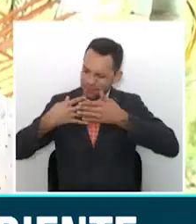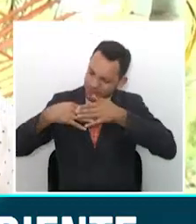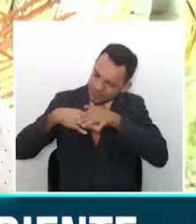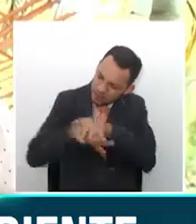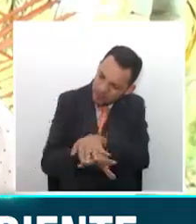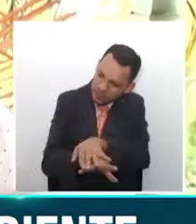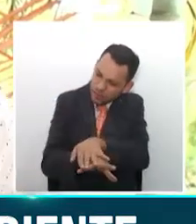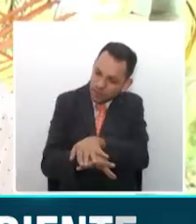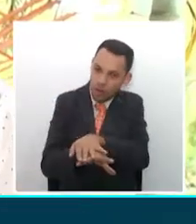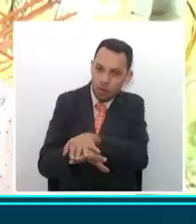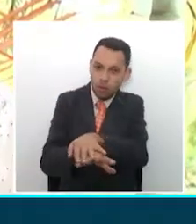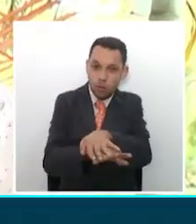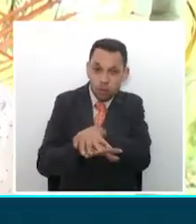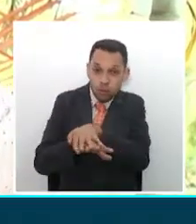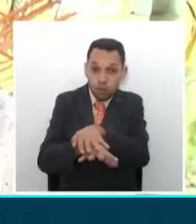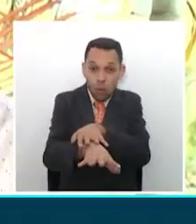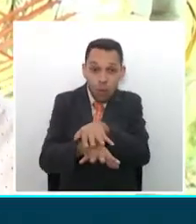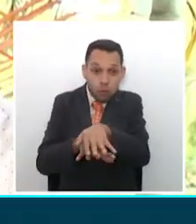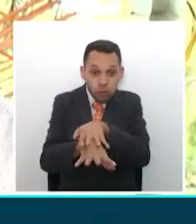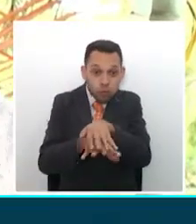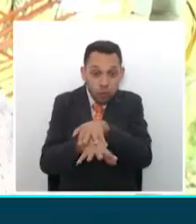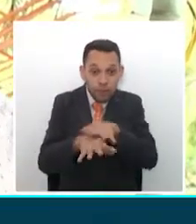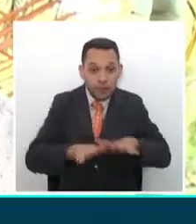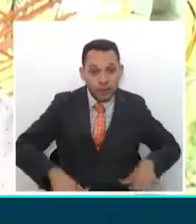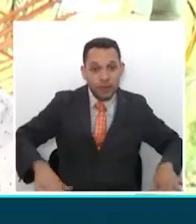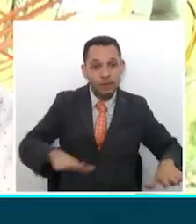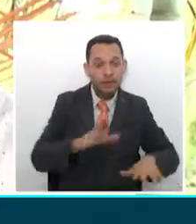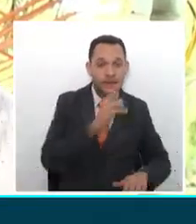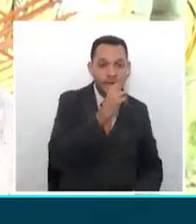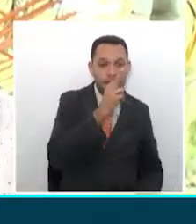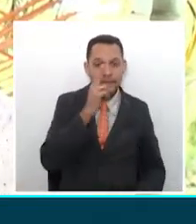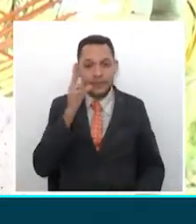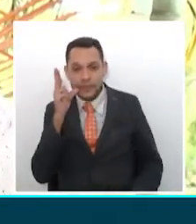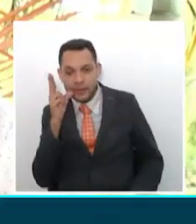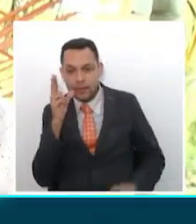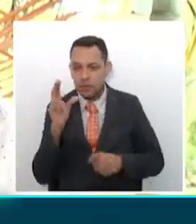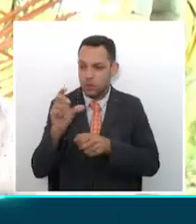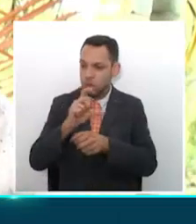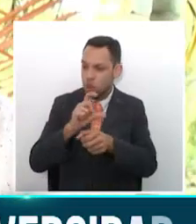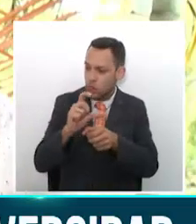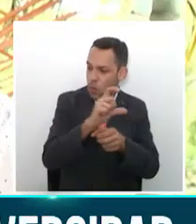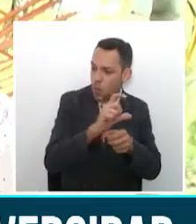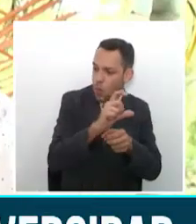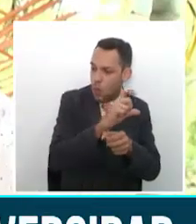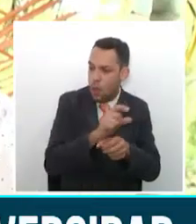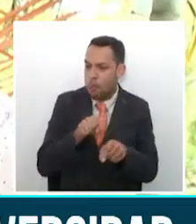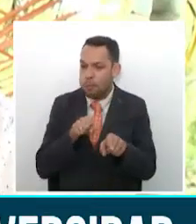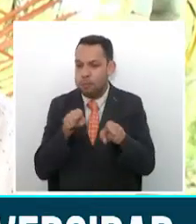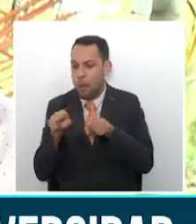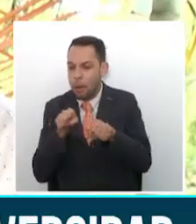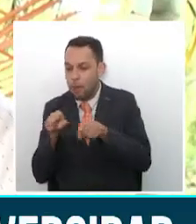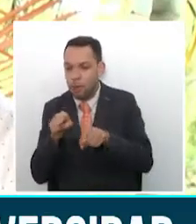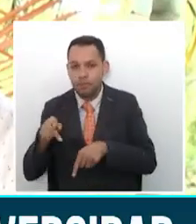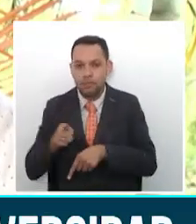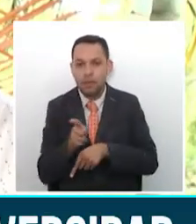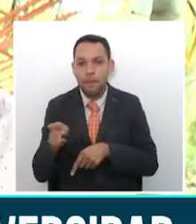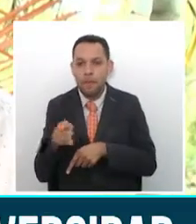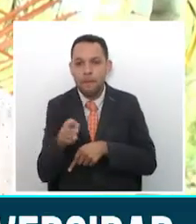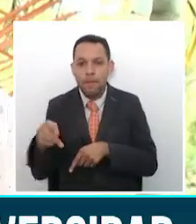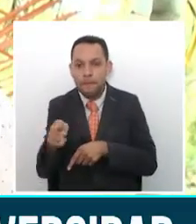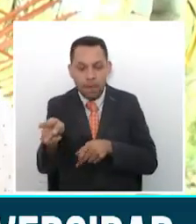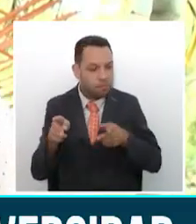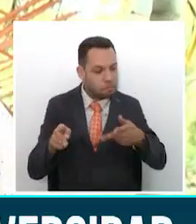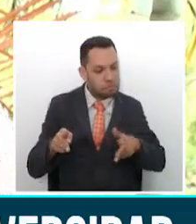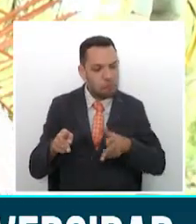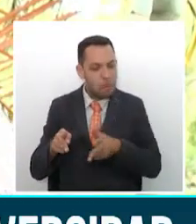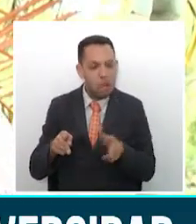los espacios rurales hacia las ciudades, generar unos corredores inclusive que nos permitan la conectividad, es